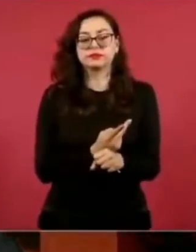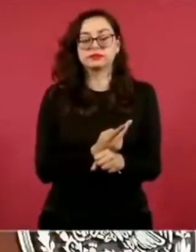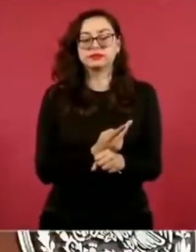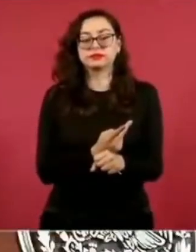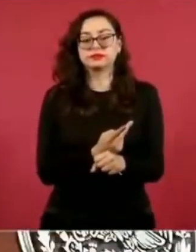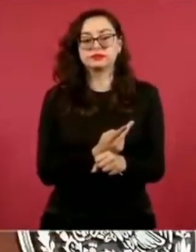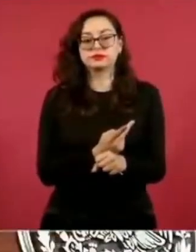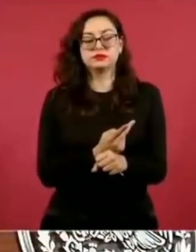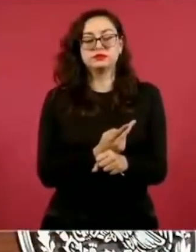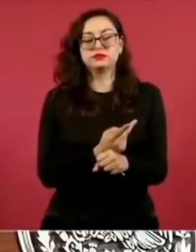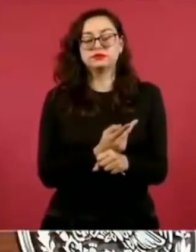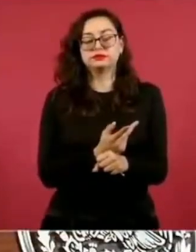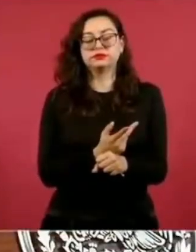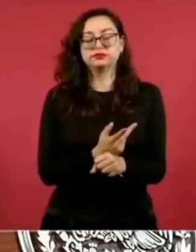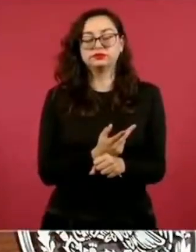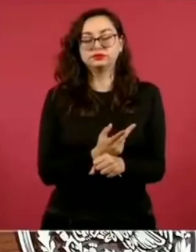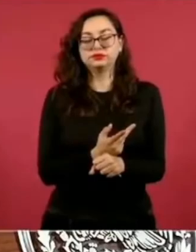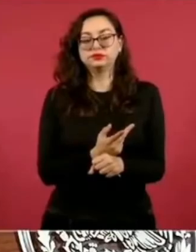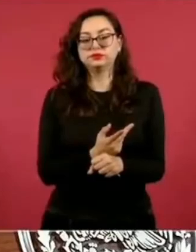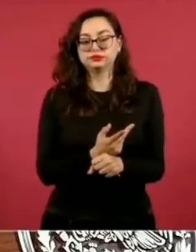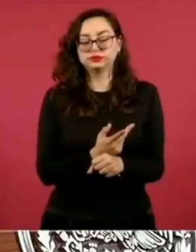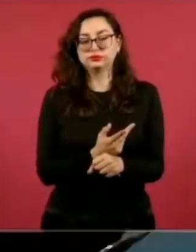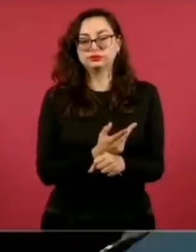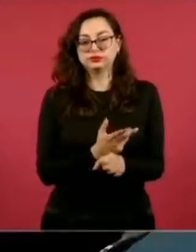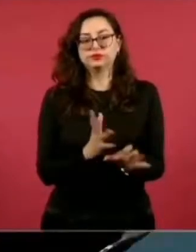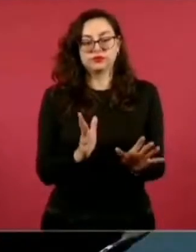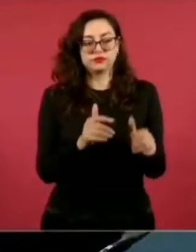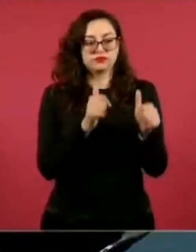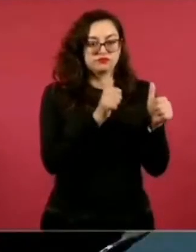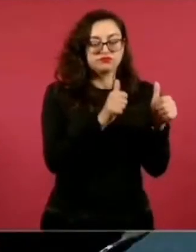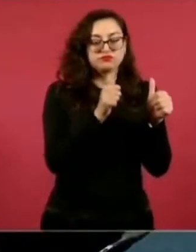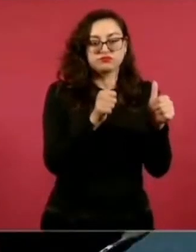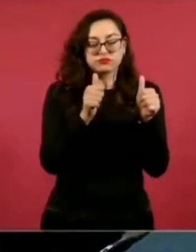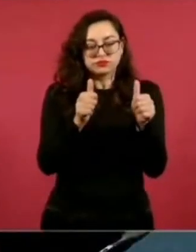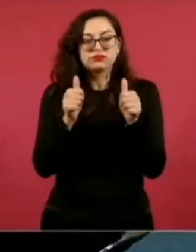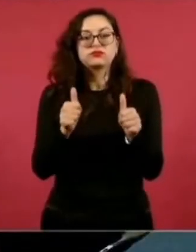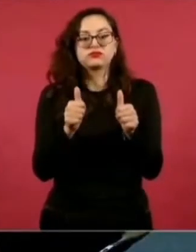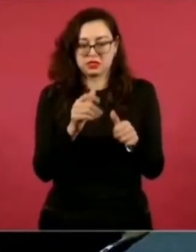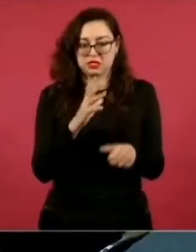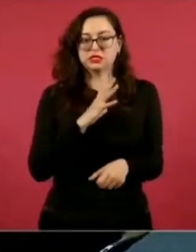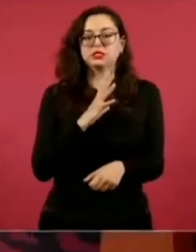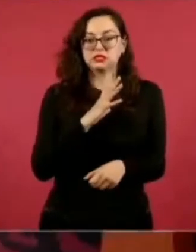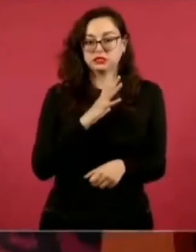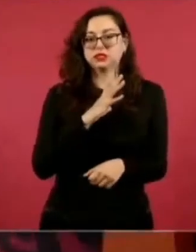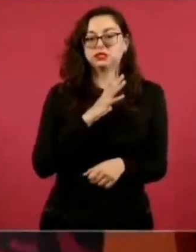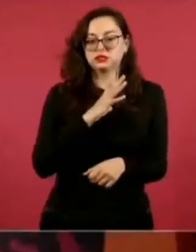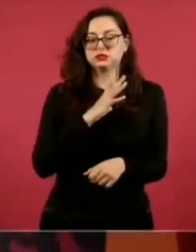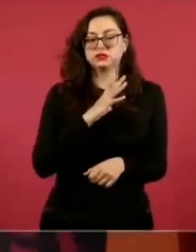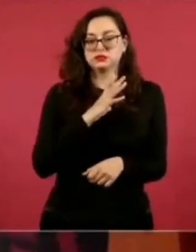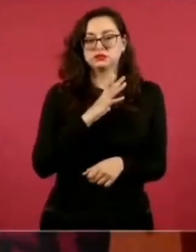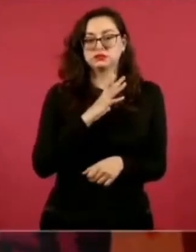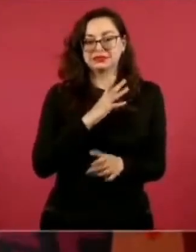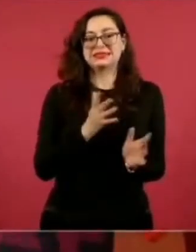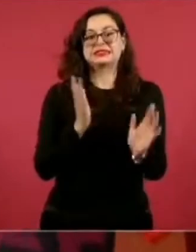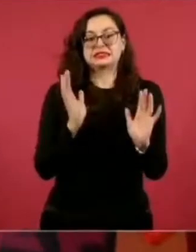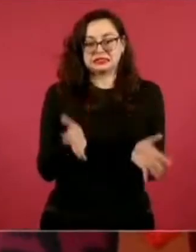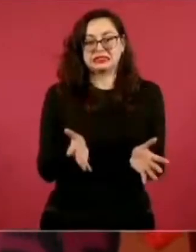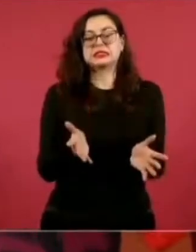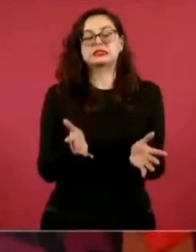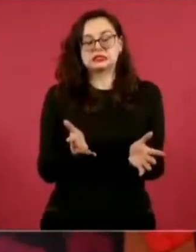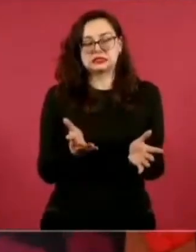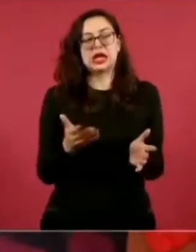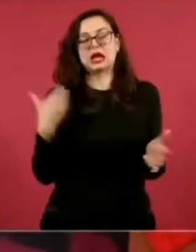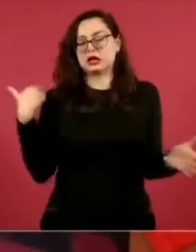se está atendiendo. Ya llevan algunos días allá,